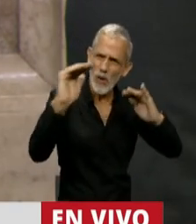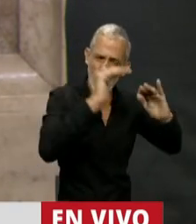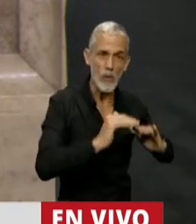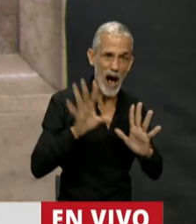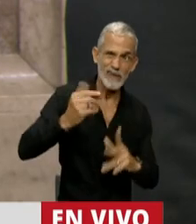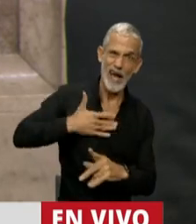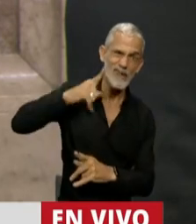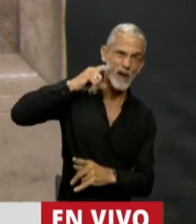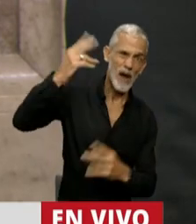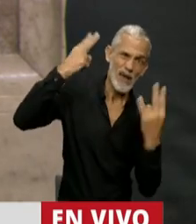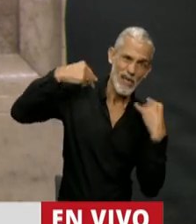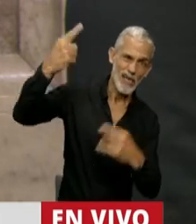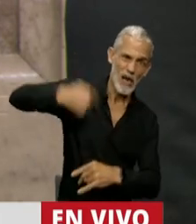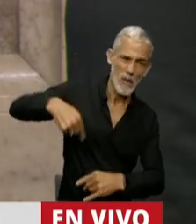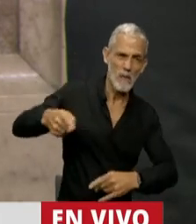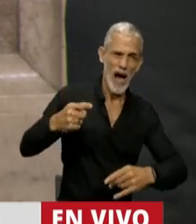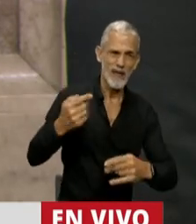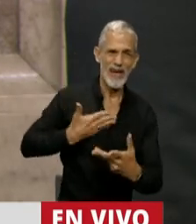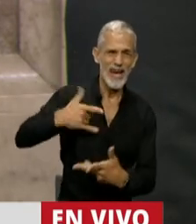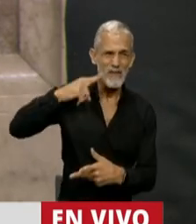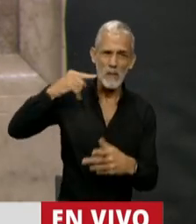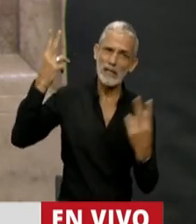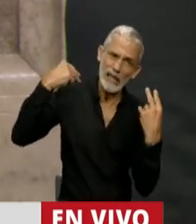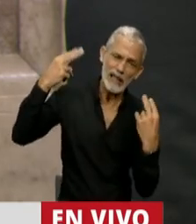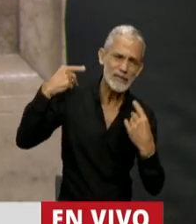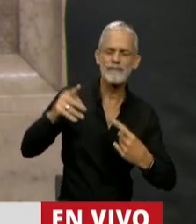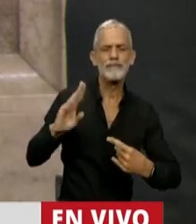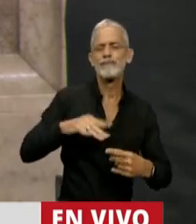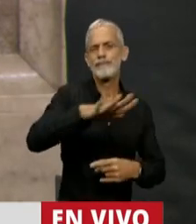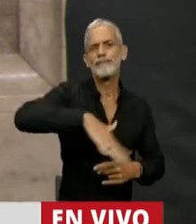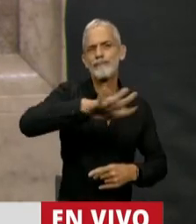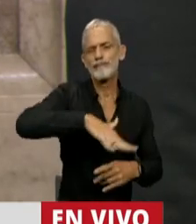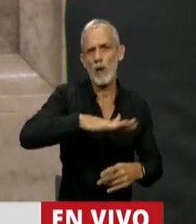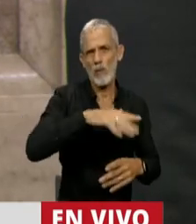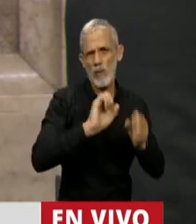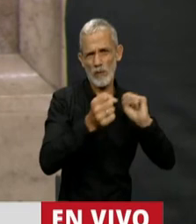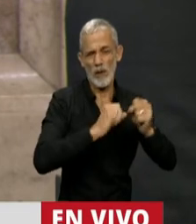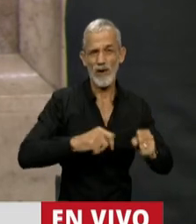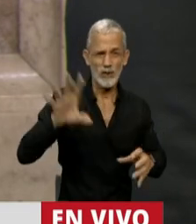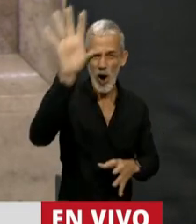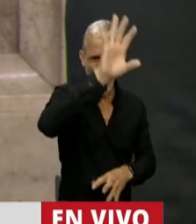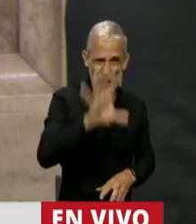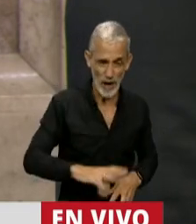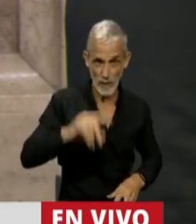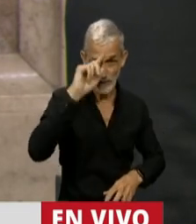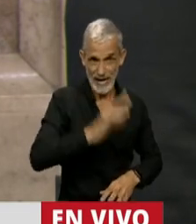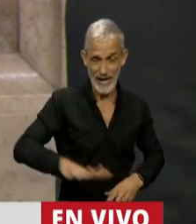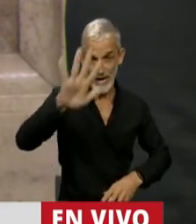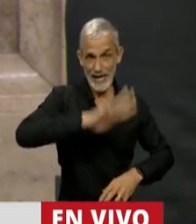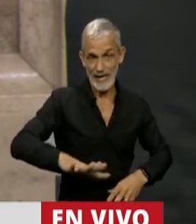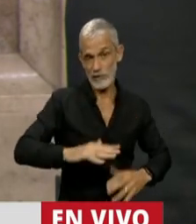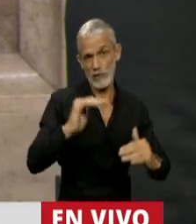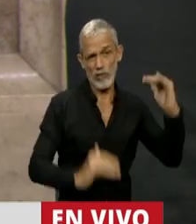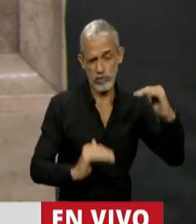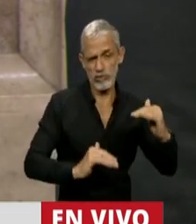Fondo Monetario Internacional, por supuesto, presidente, que el conjunto del pueblo trabajador de todas las provincias, del conjunto de la Nación, van a salir